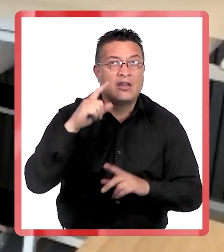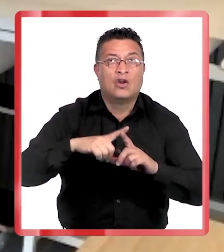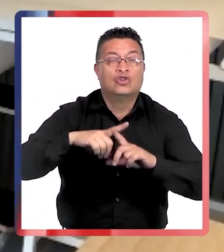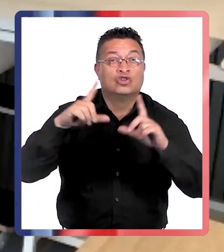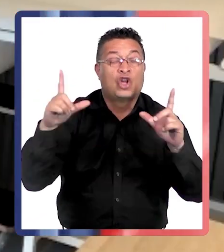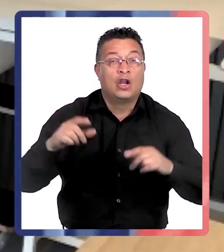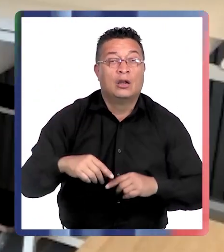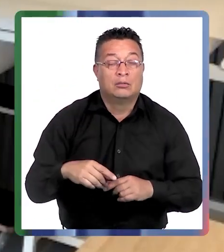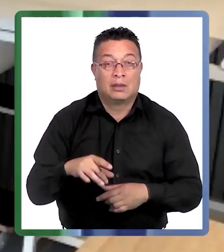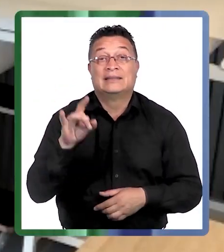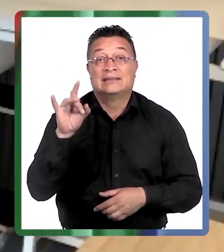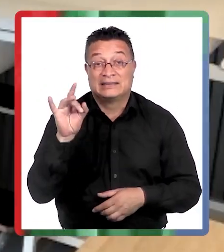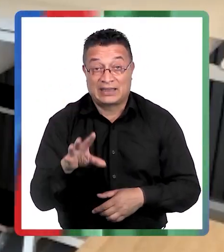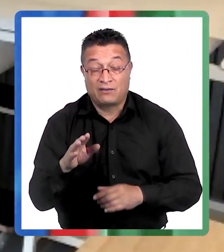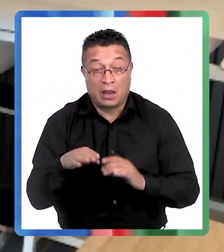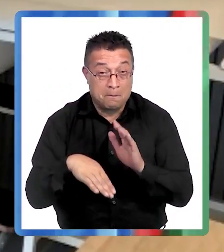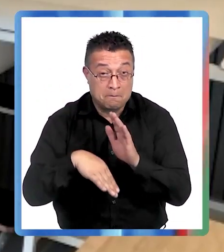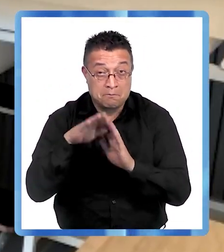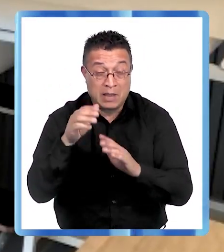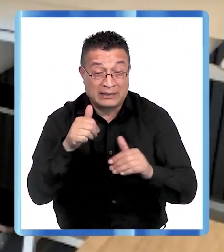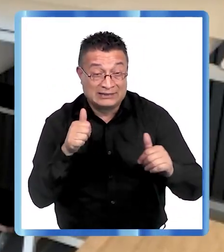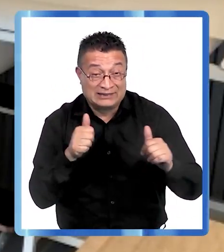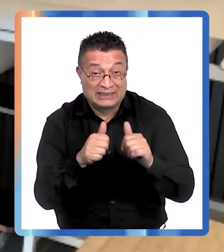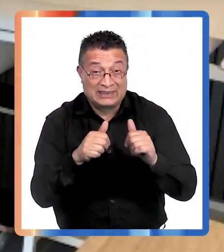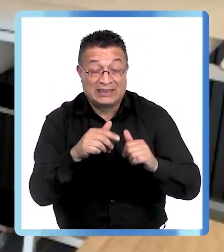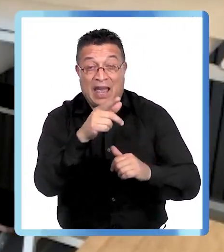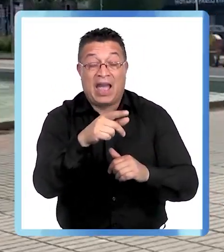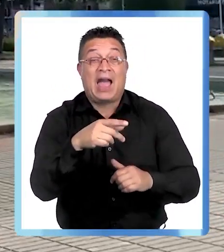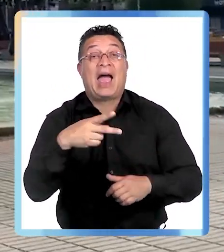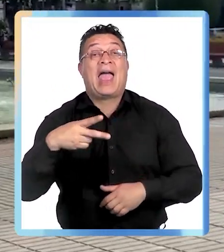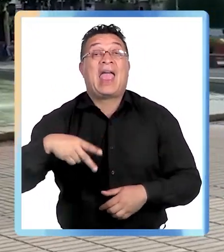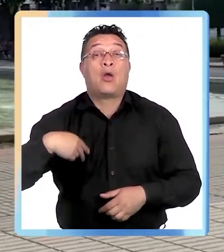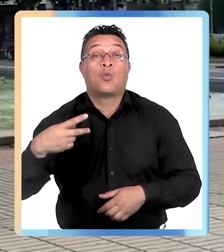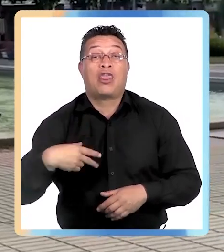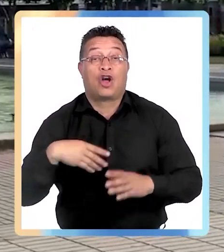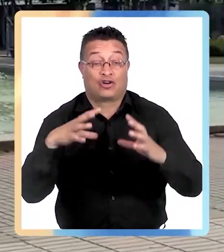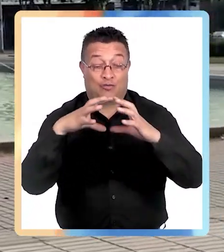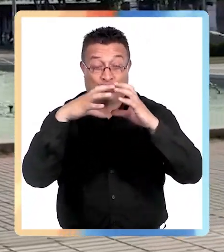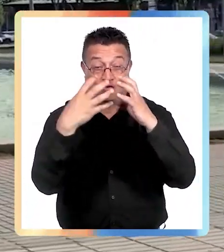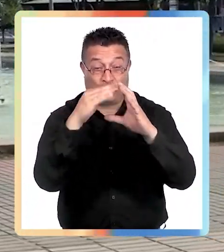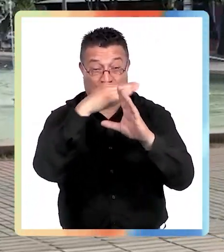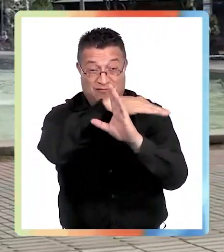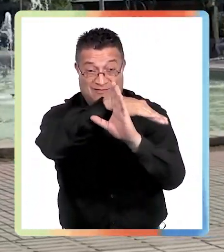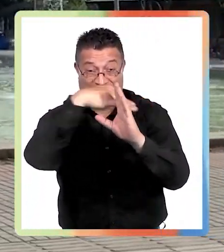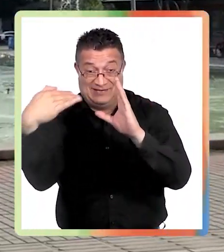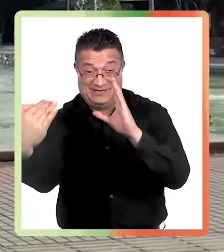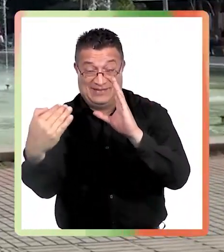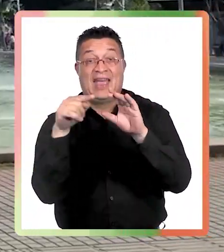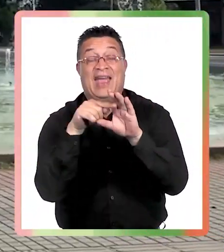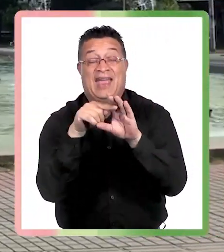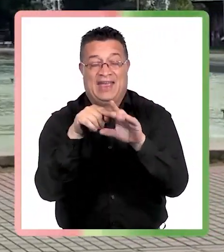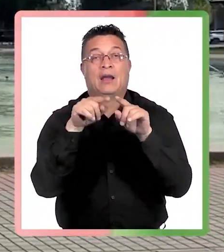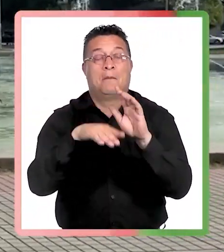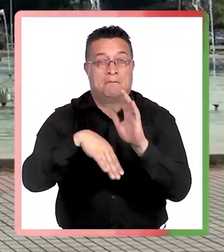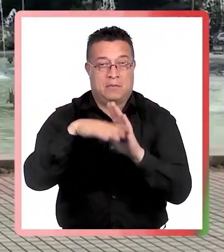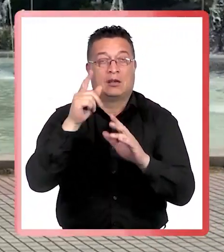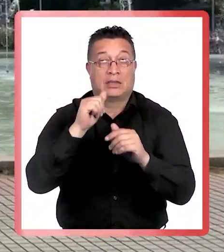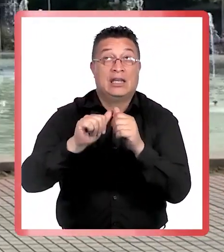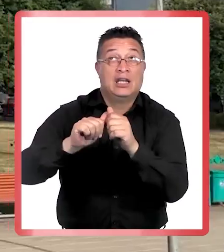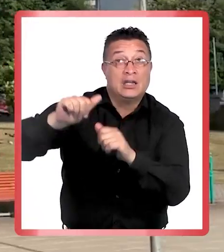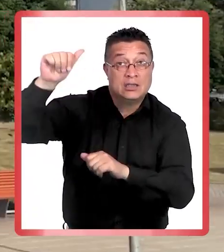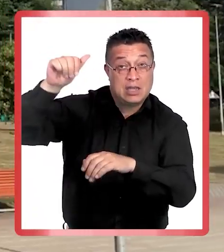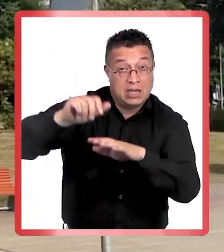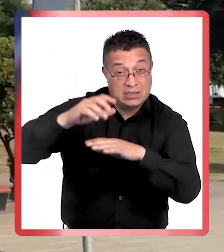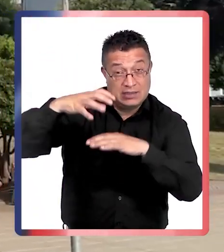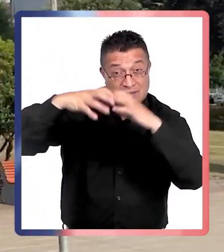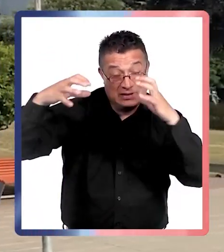al sol? Lo que se sabe es que mientras más cerca la línea del Ecuador, que es como la mitad de la Tierra, hay más riesgo y a más altura también es